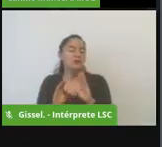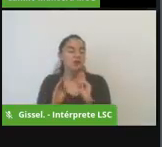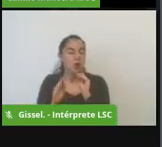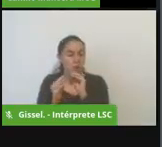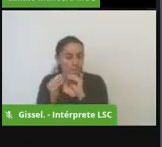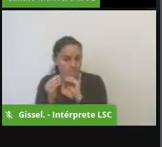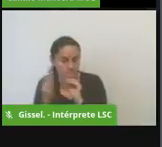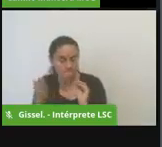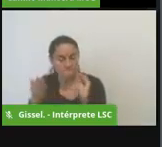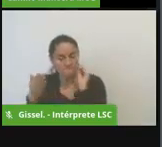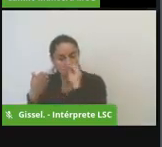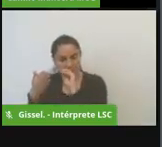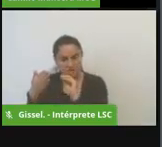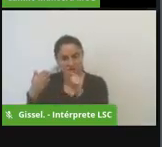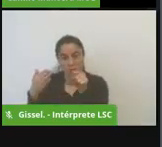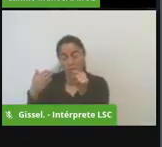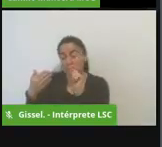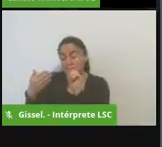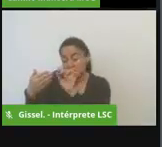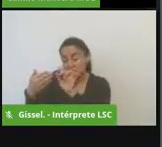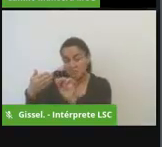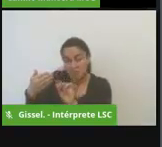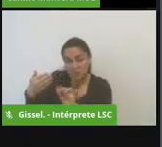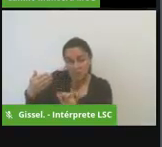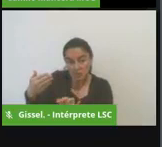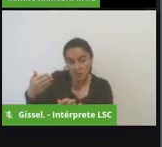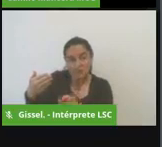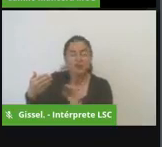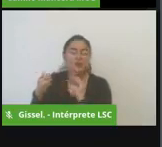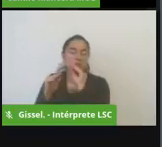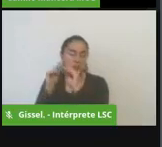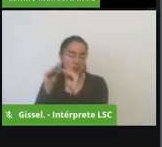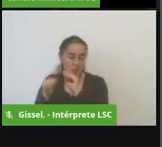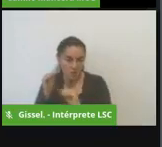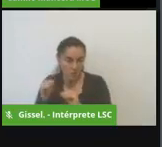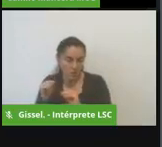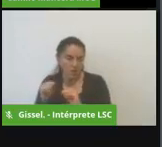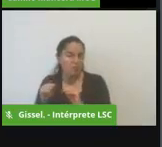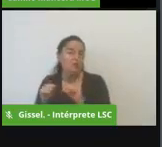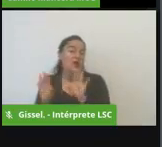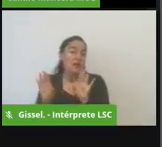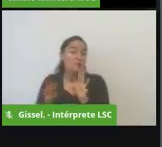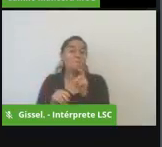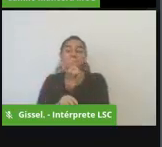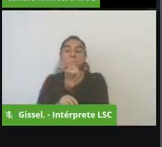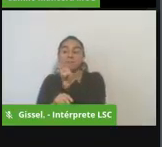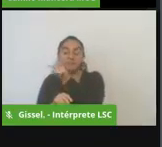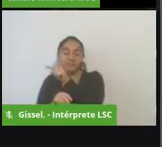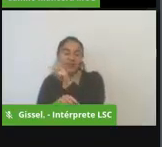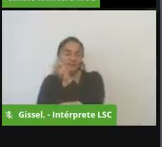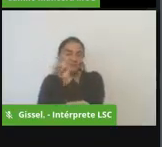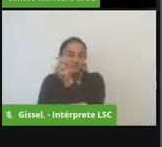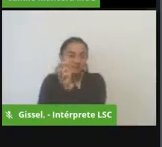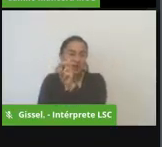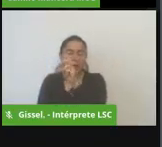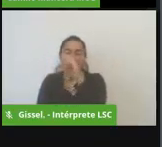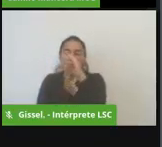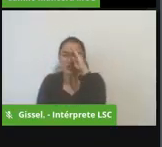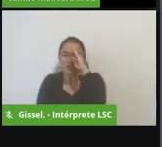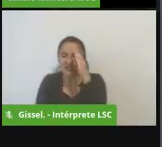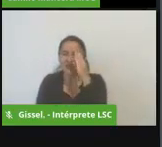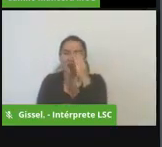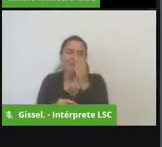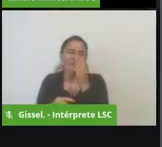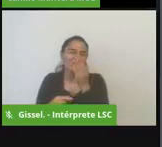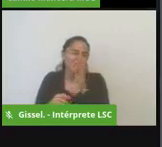información que ahí se está registrando porque muy seguramente las autoridades entrarán en contacto con ustedes y de esta manera